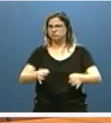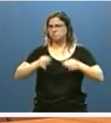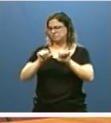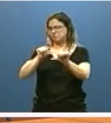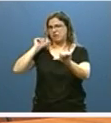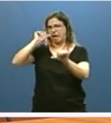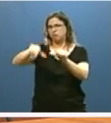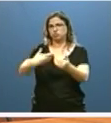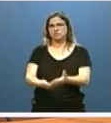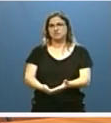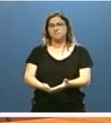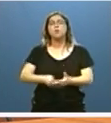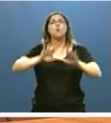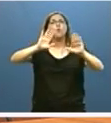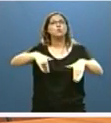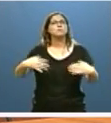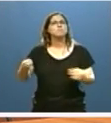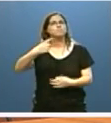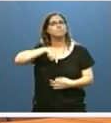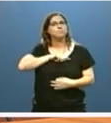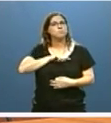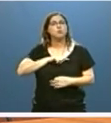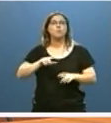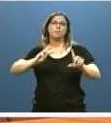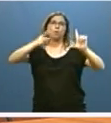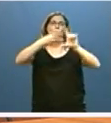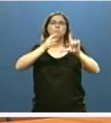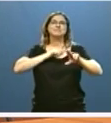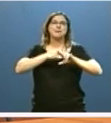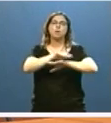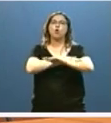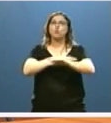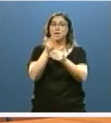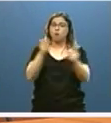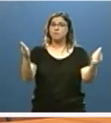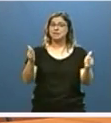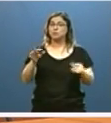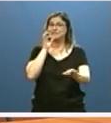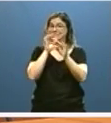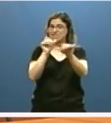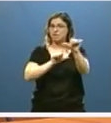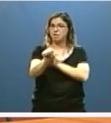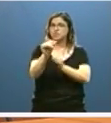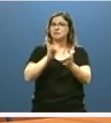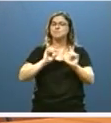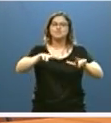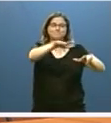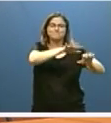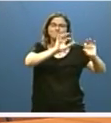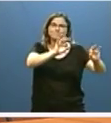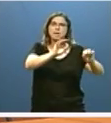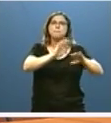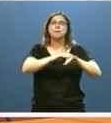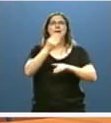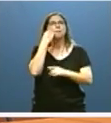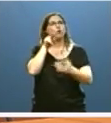años. Por último, nuestro portal de gobierno abierto contará, a partir del mes de septiembre, con un espacio dedicado a